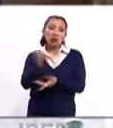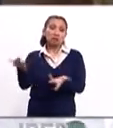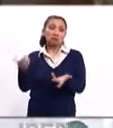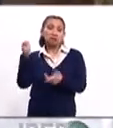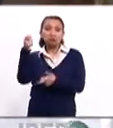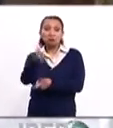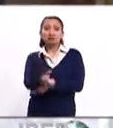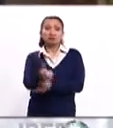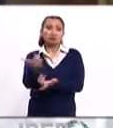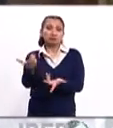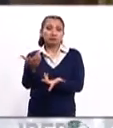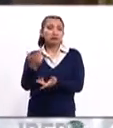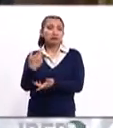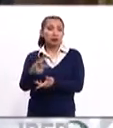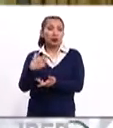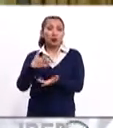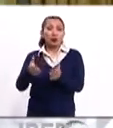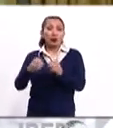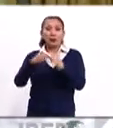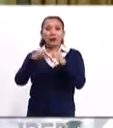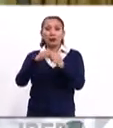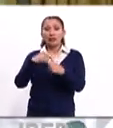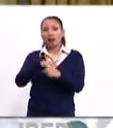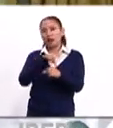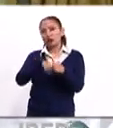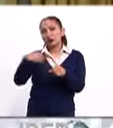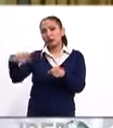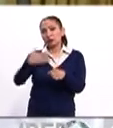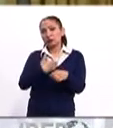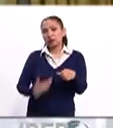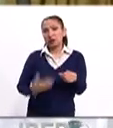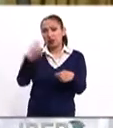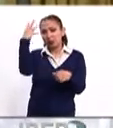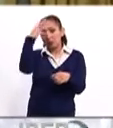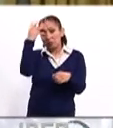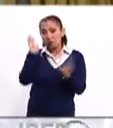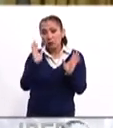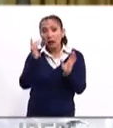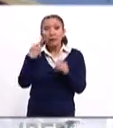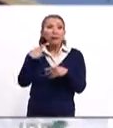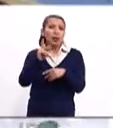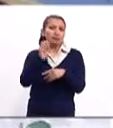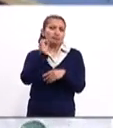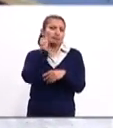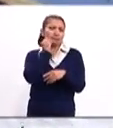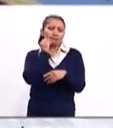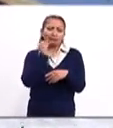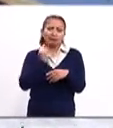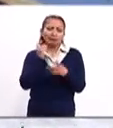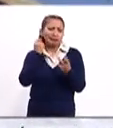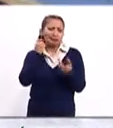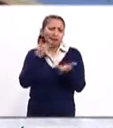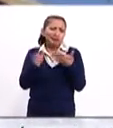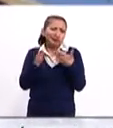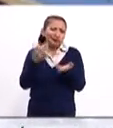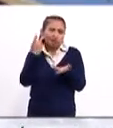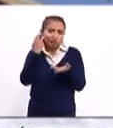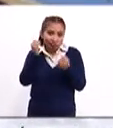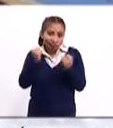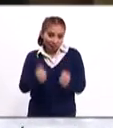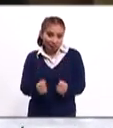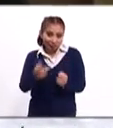se declare válida la emergencia nacional propuesta por el presidente de Estados Unidos. Pero aún así, tampoco podríamos